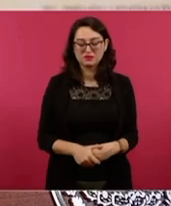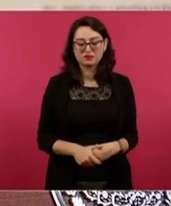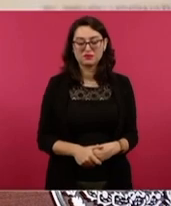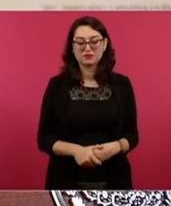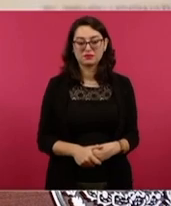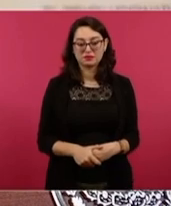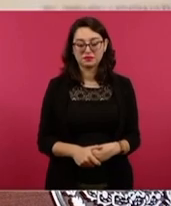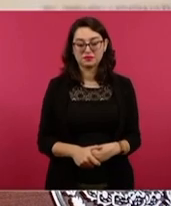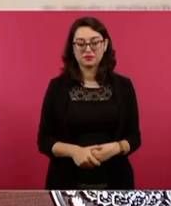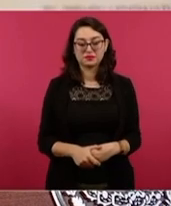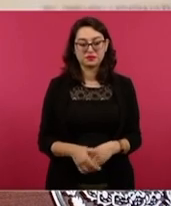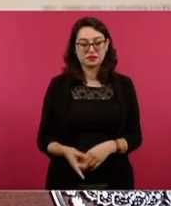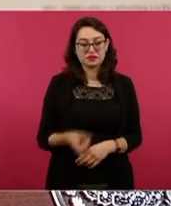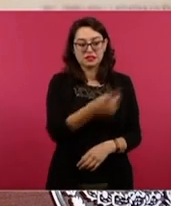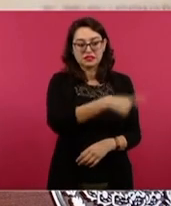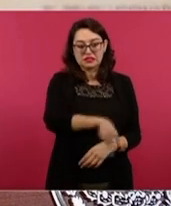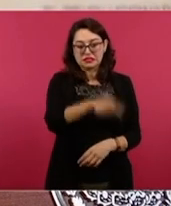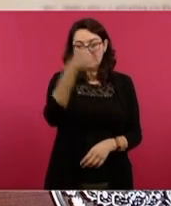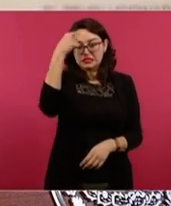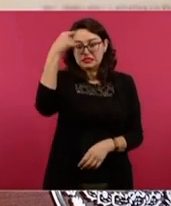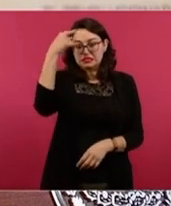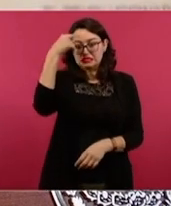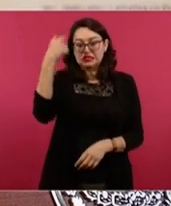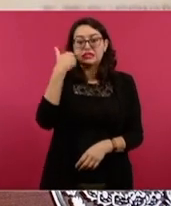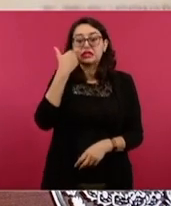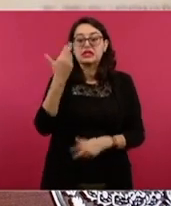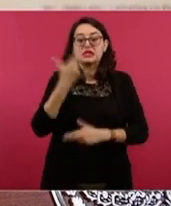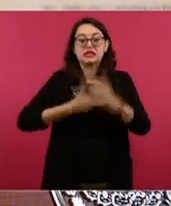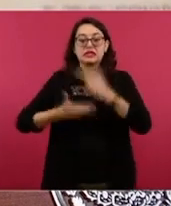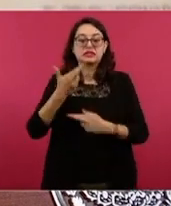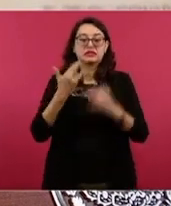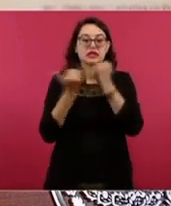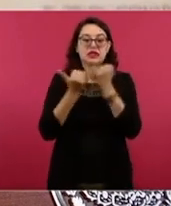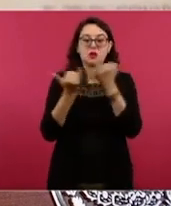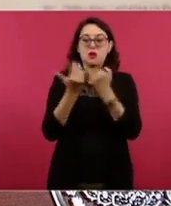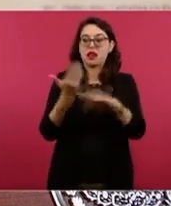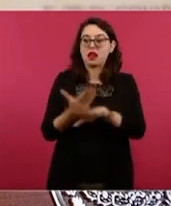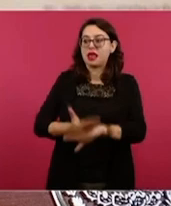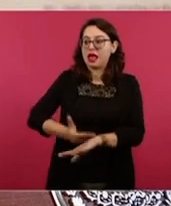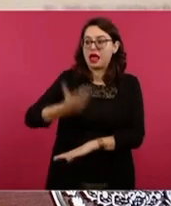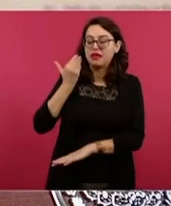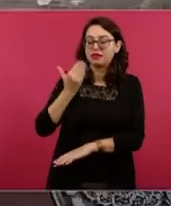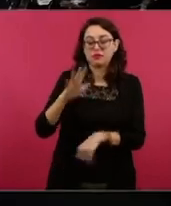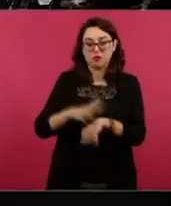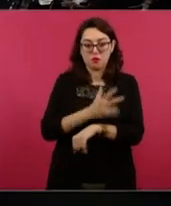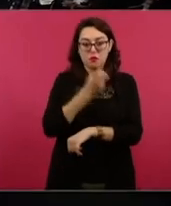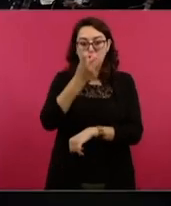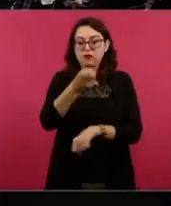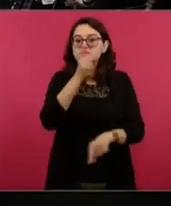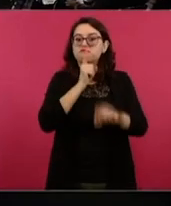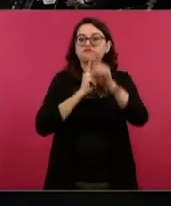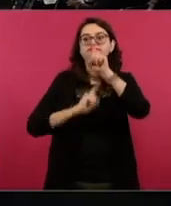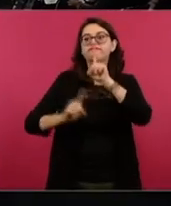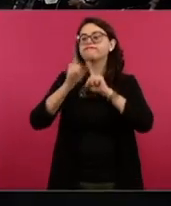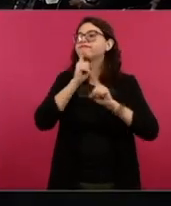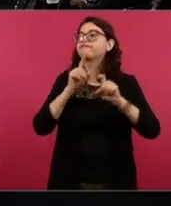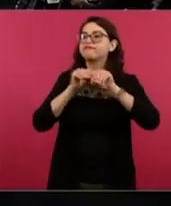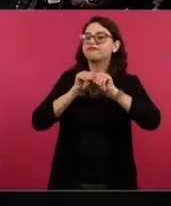todos en su afán de regresar por sus fueros para seguir robando.